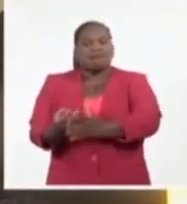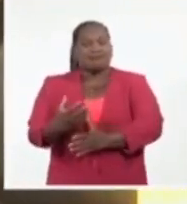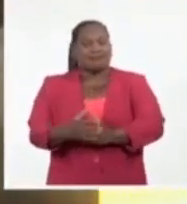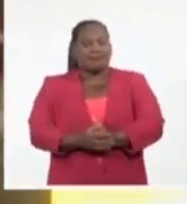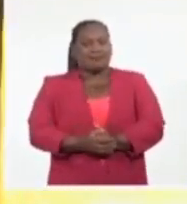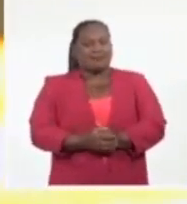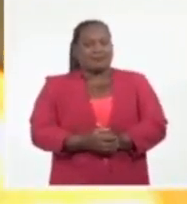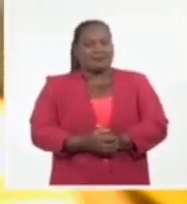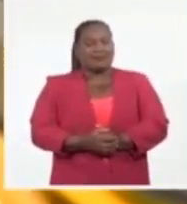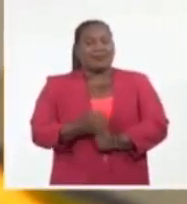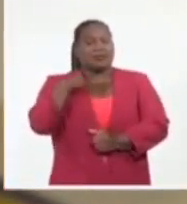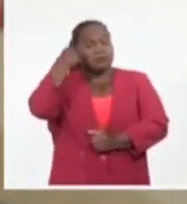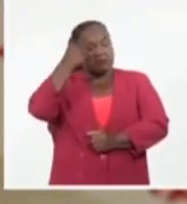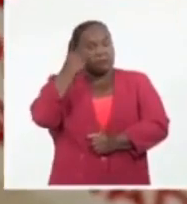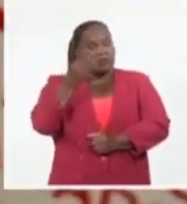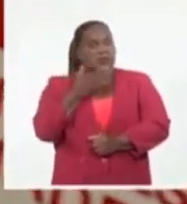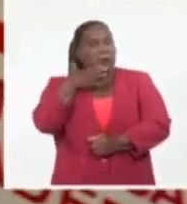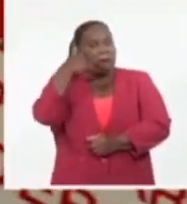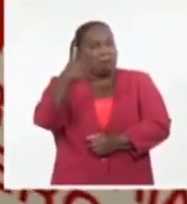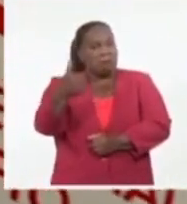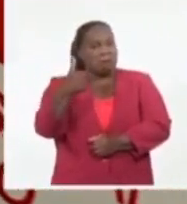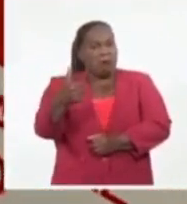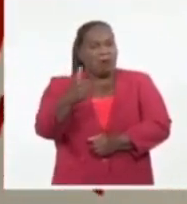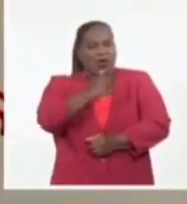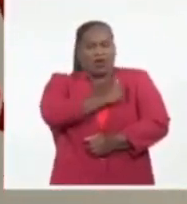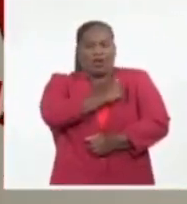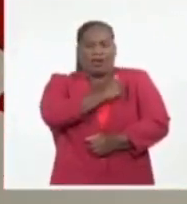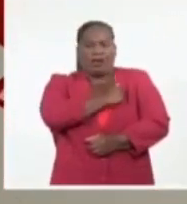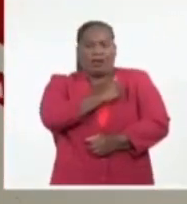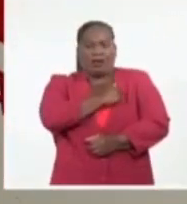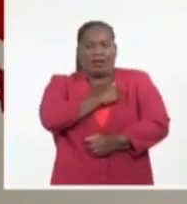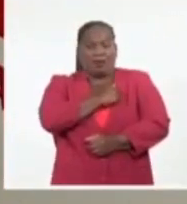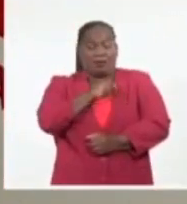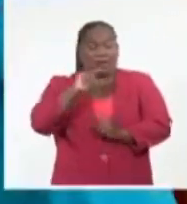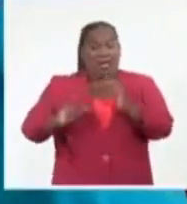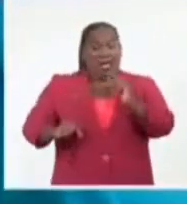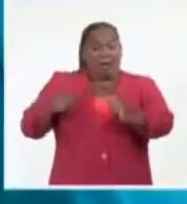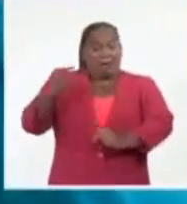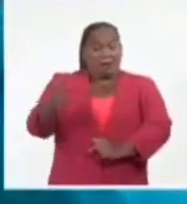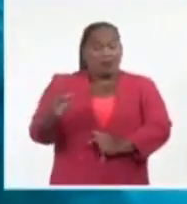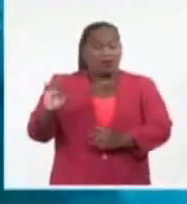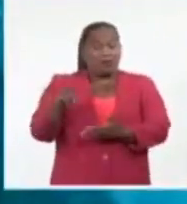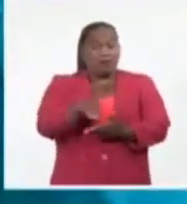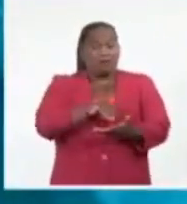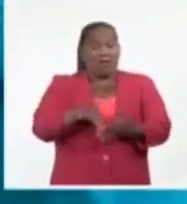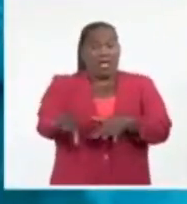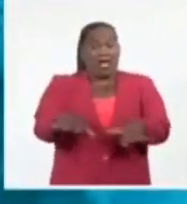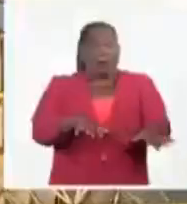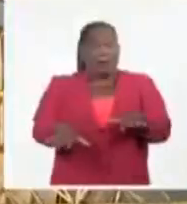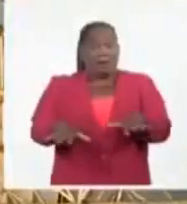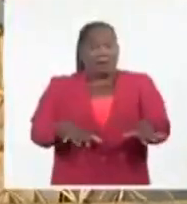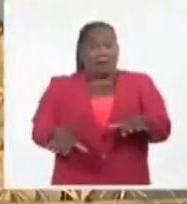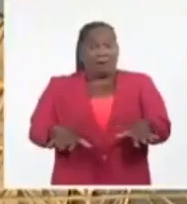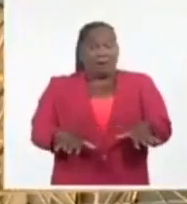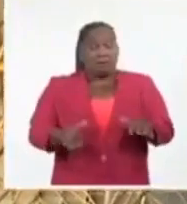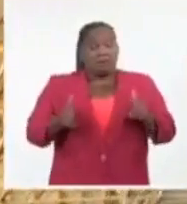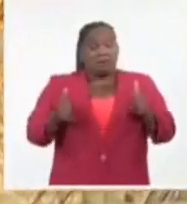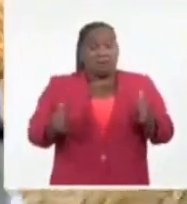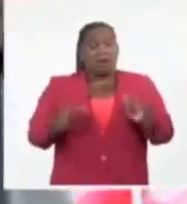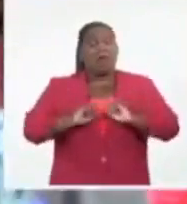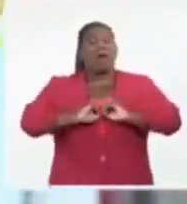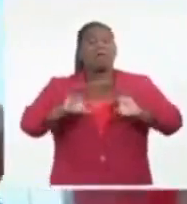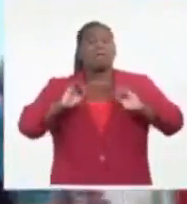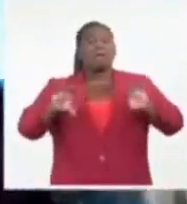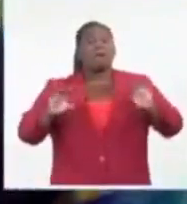va a ser un ensayo para lo que queremos nosotros de la próxima feria prepararnos para ya no solamente ir a promover los